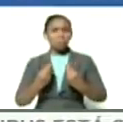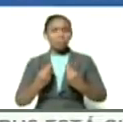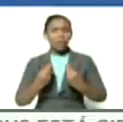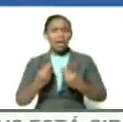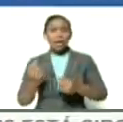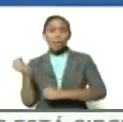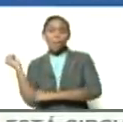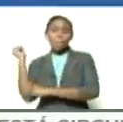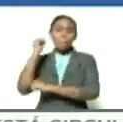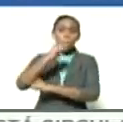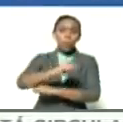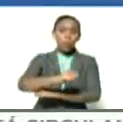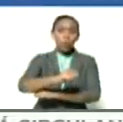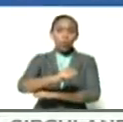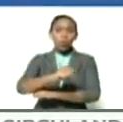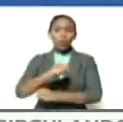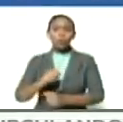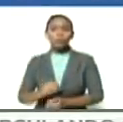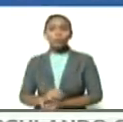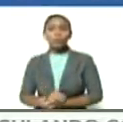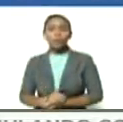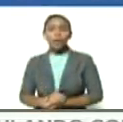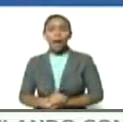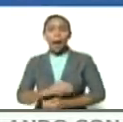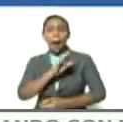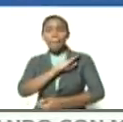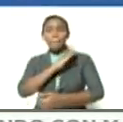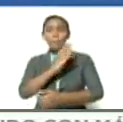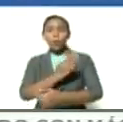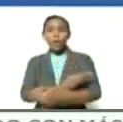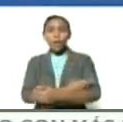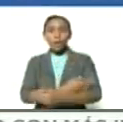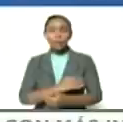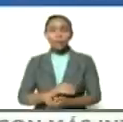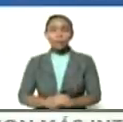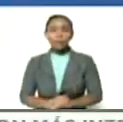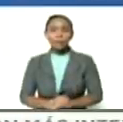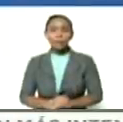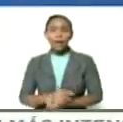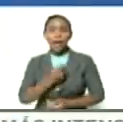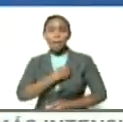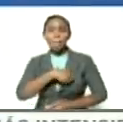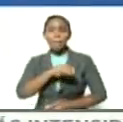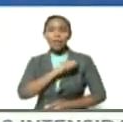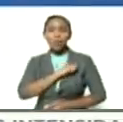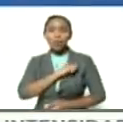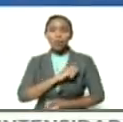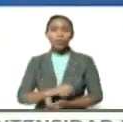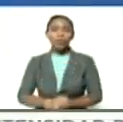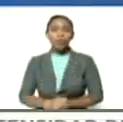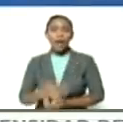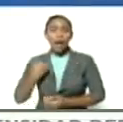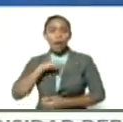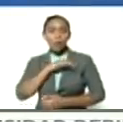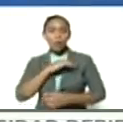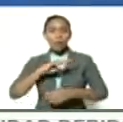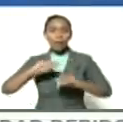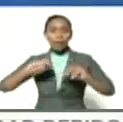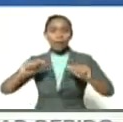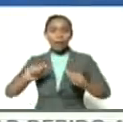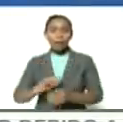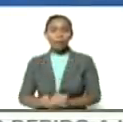derrocar el poder español en nuestras tierras